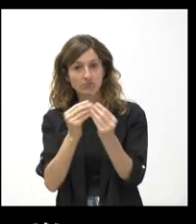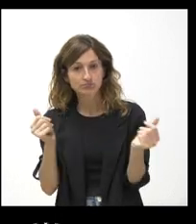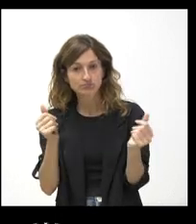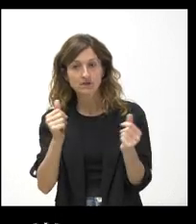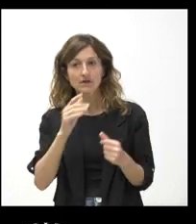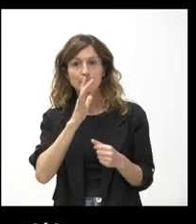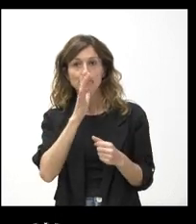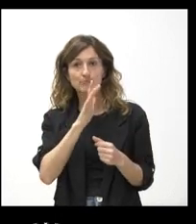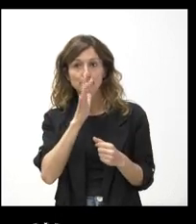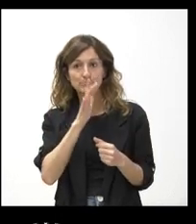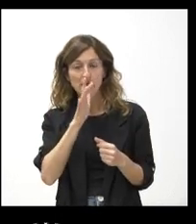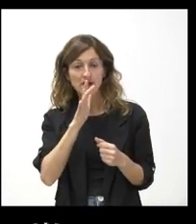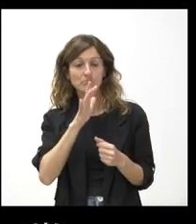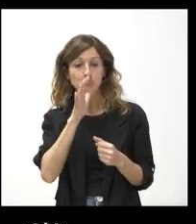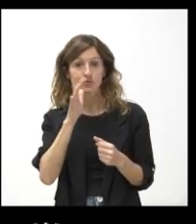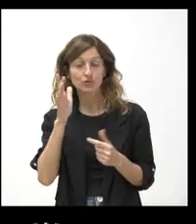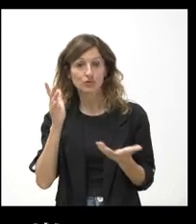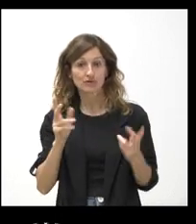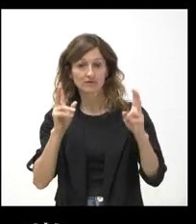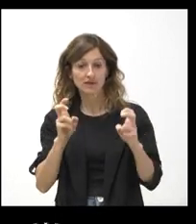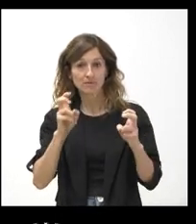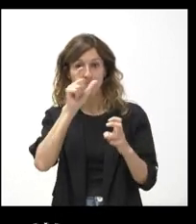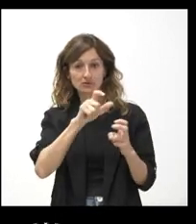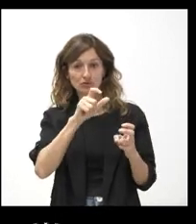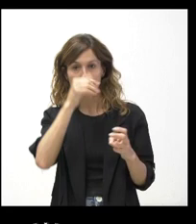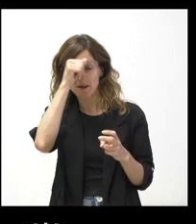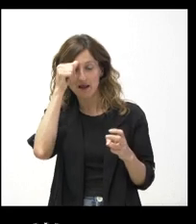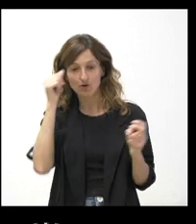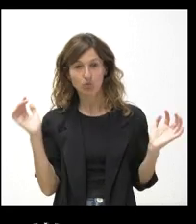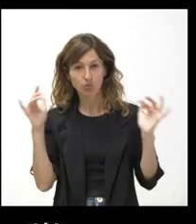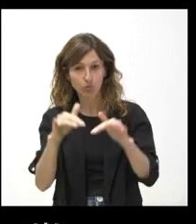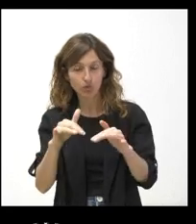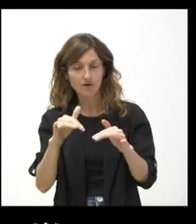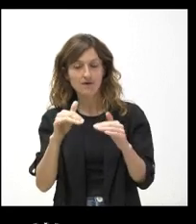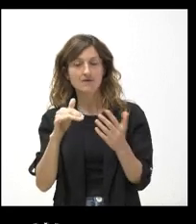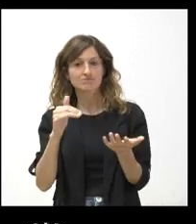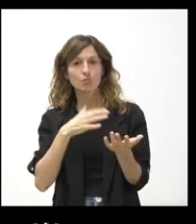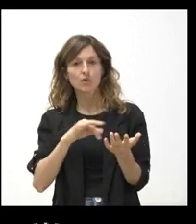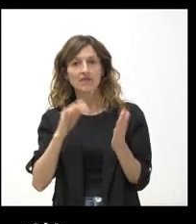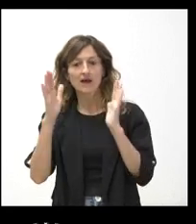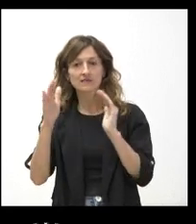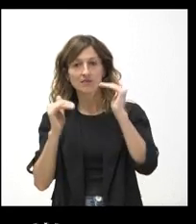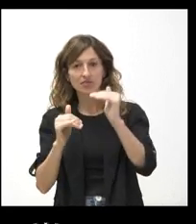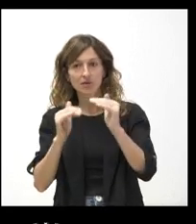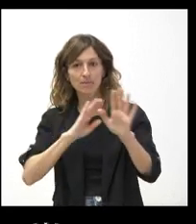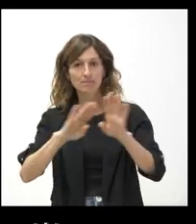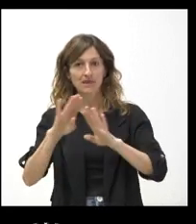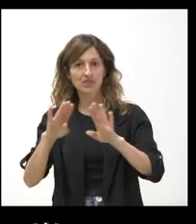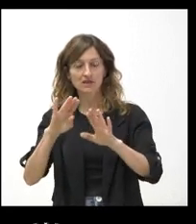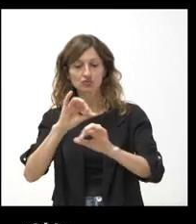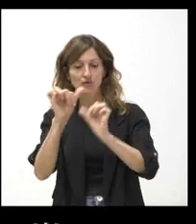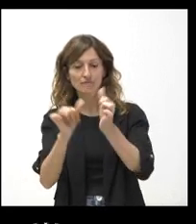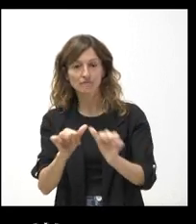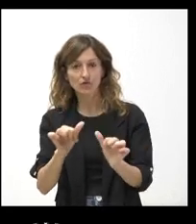que, con motivo de la llegada de mucha población este verano, se pueda atender a los vecinos de una manera,